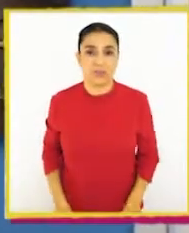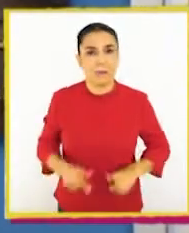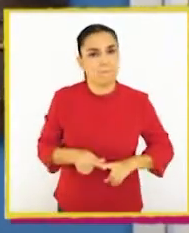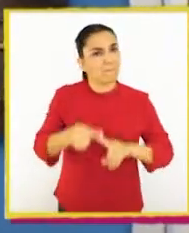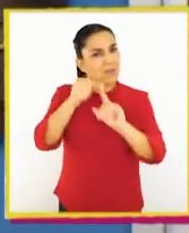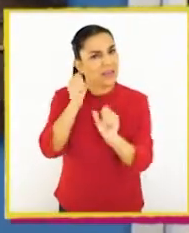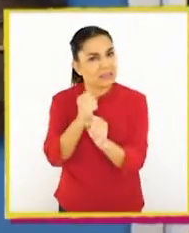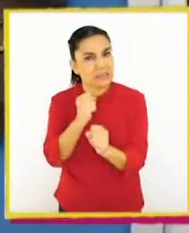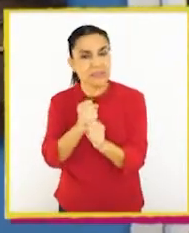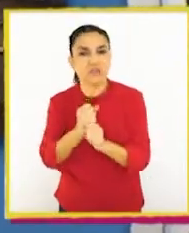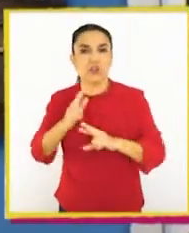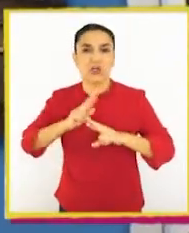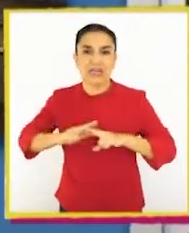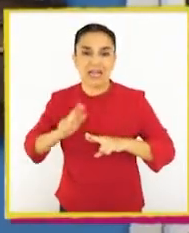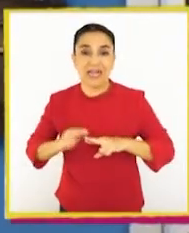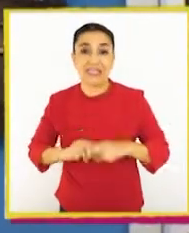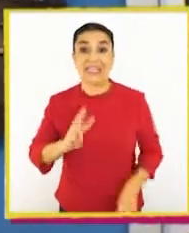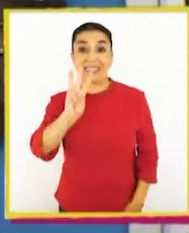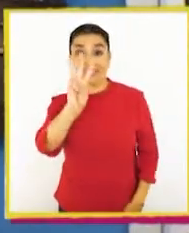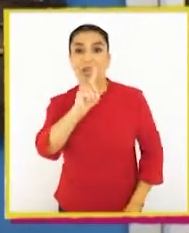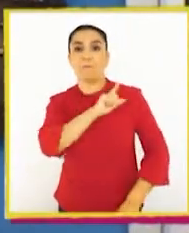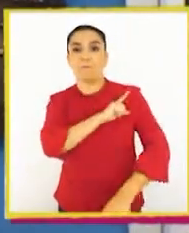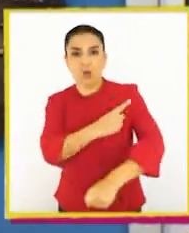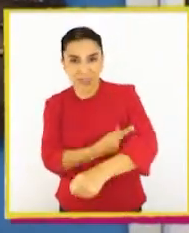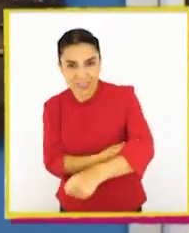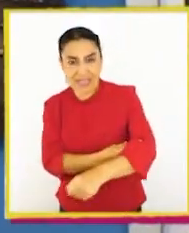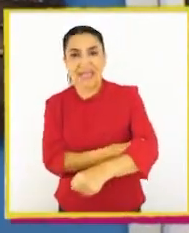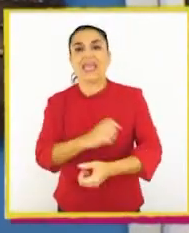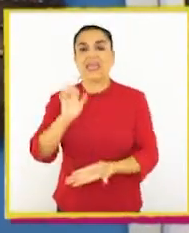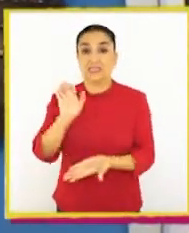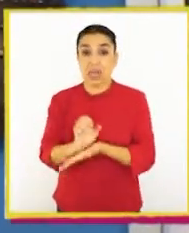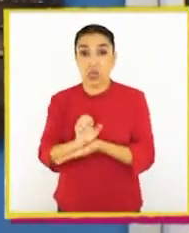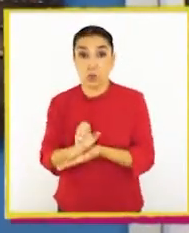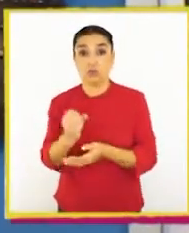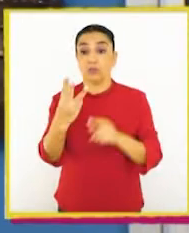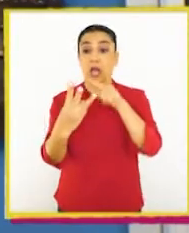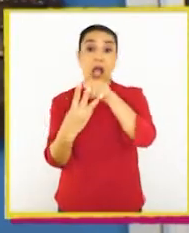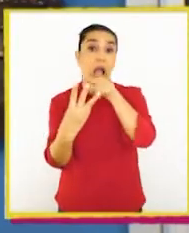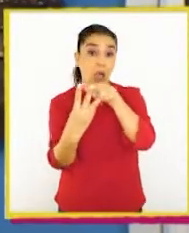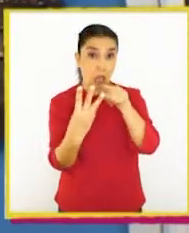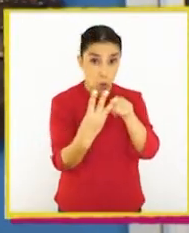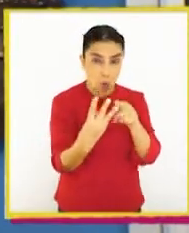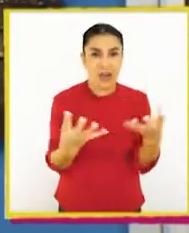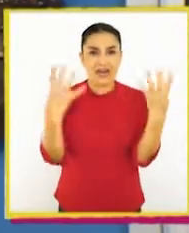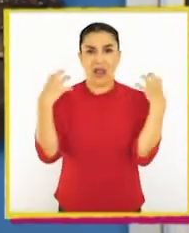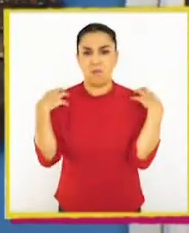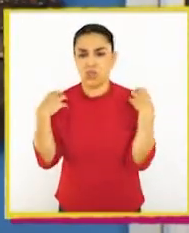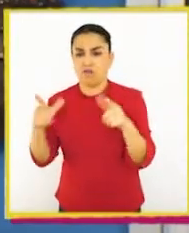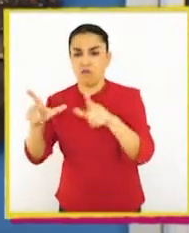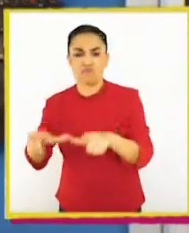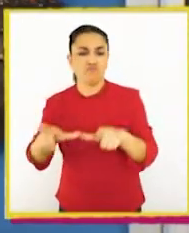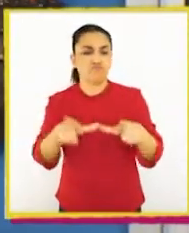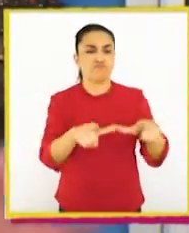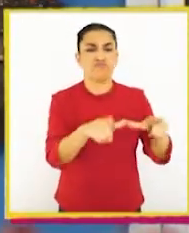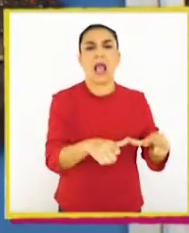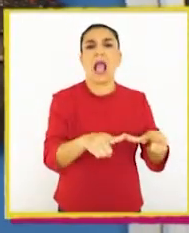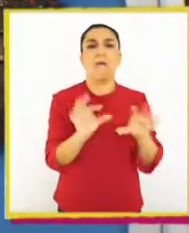principales labores son realizadas por los tres poderes del Estado. Cada uno de ellos es responsable de un área específica